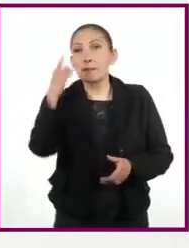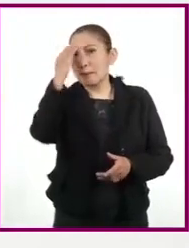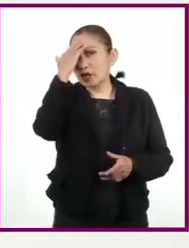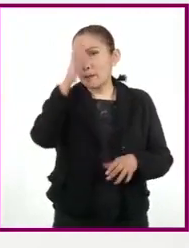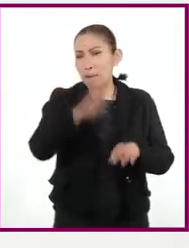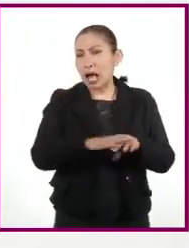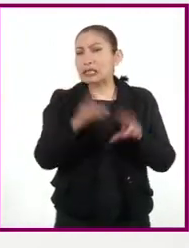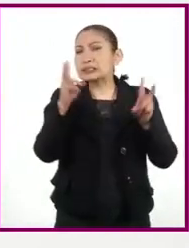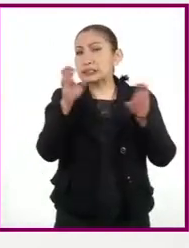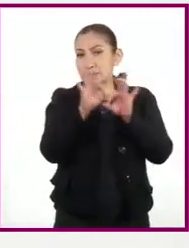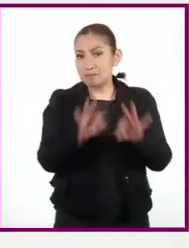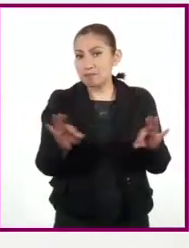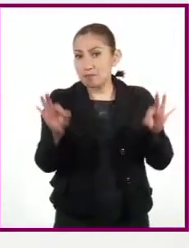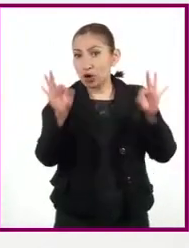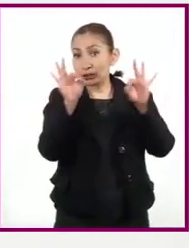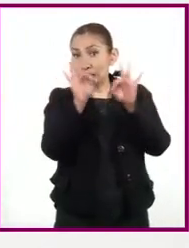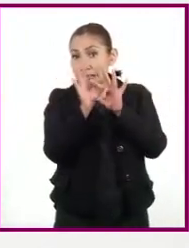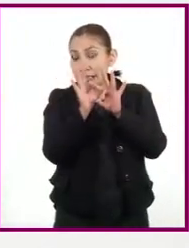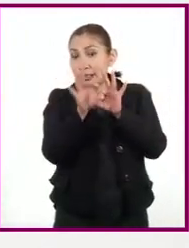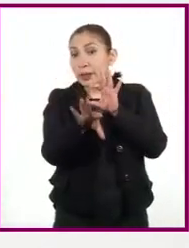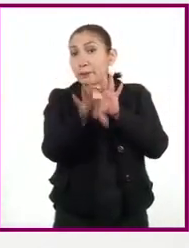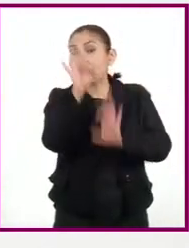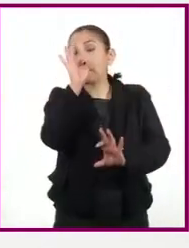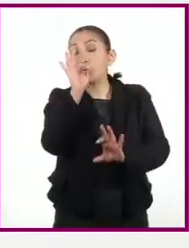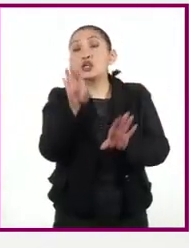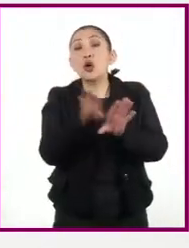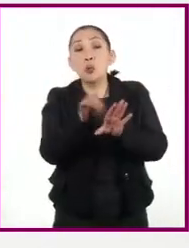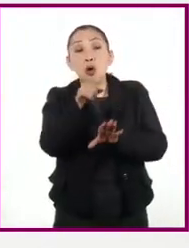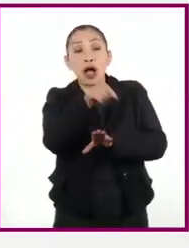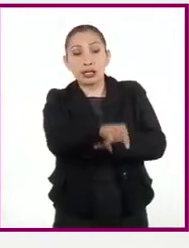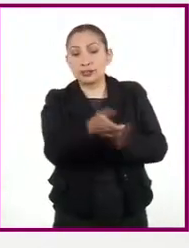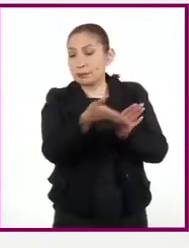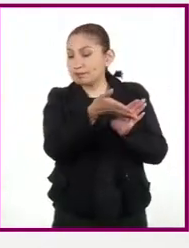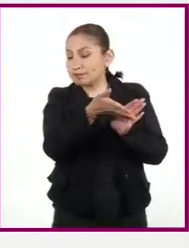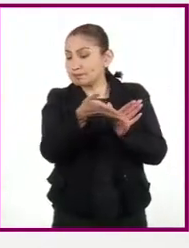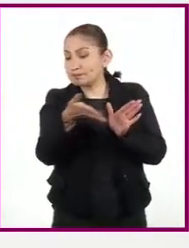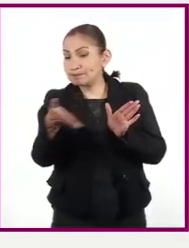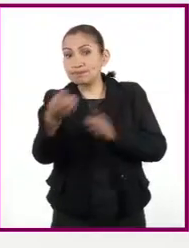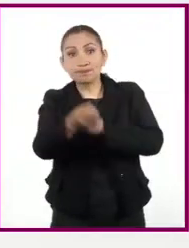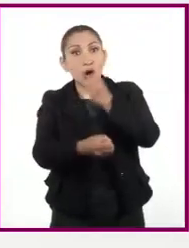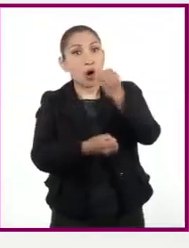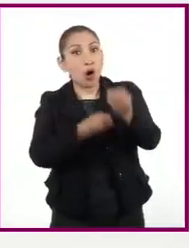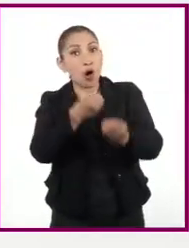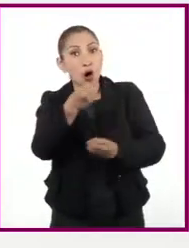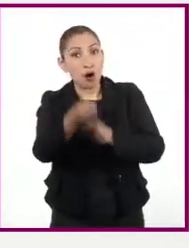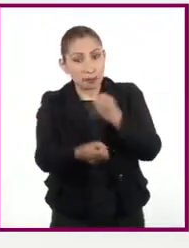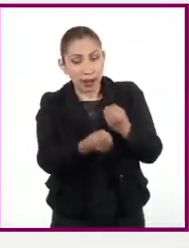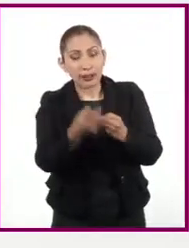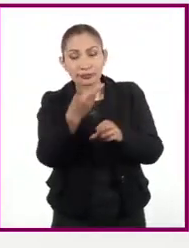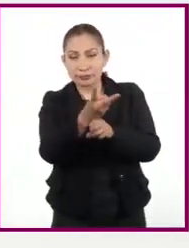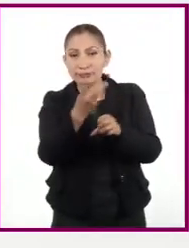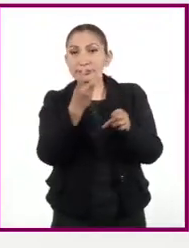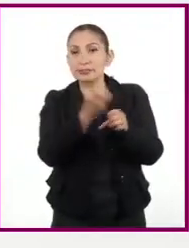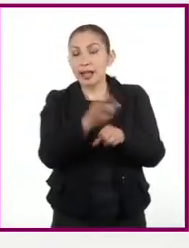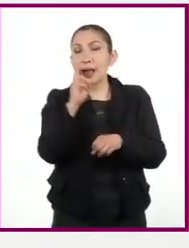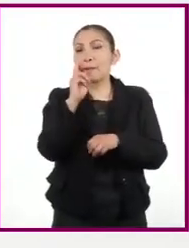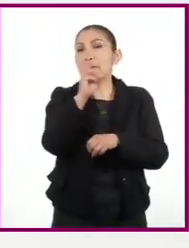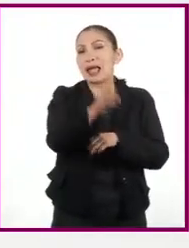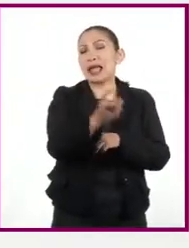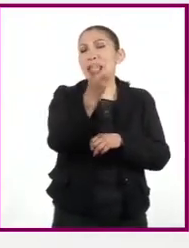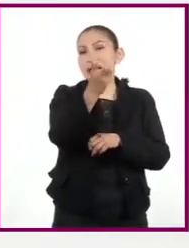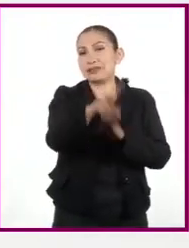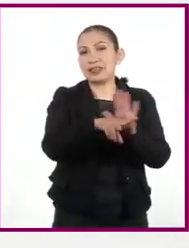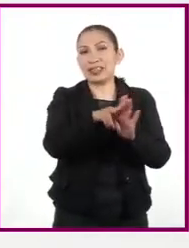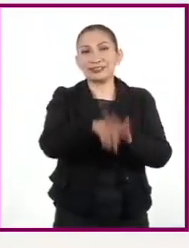conocer más sobre la importancia del tema y cómo éste le da sentido a una obra, las y los invitamos a ver